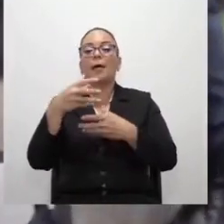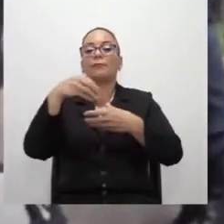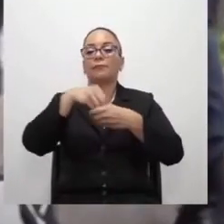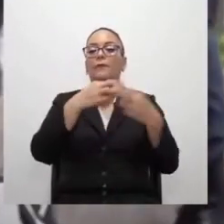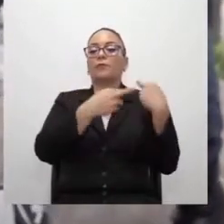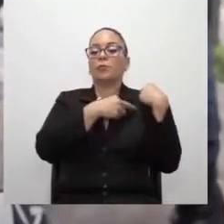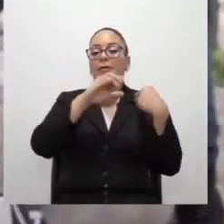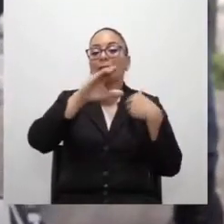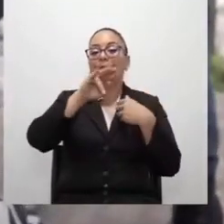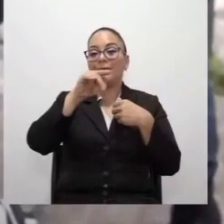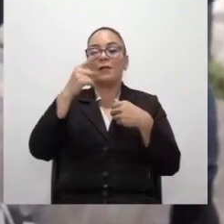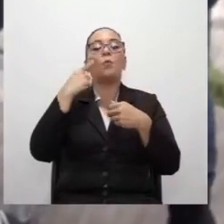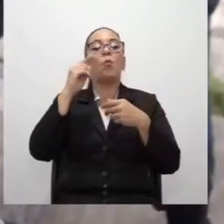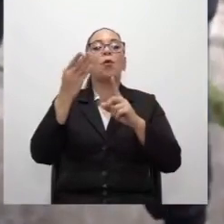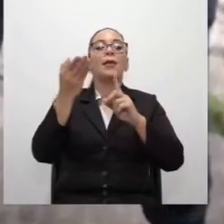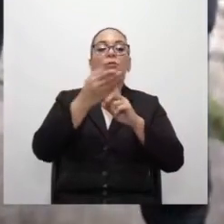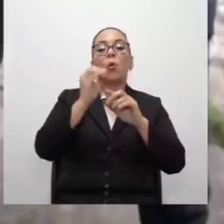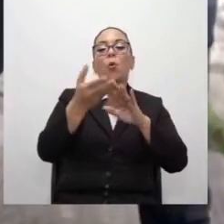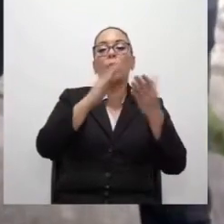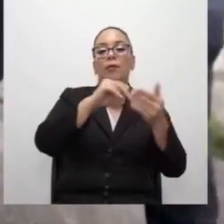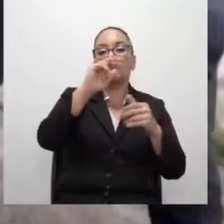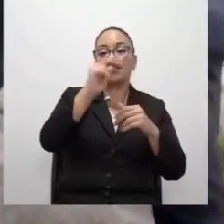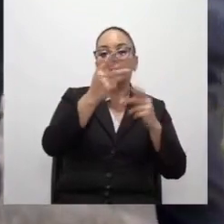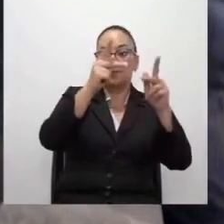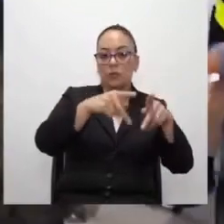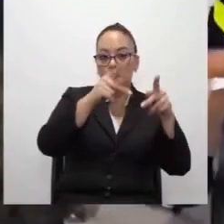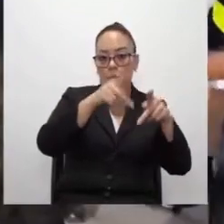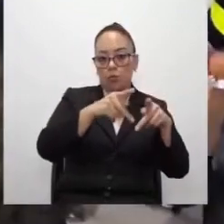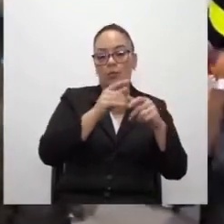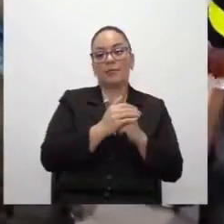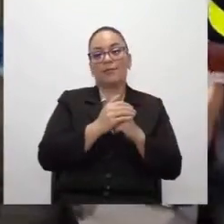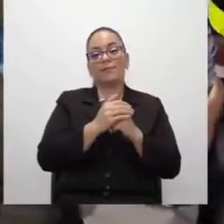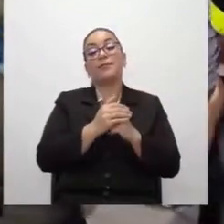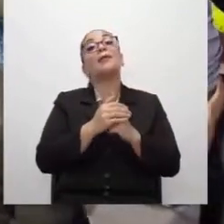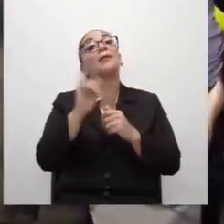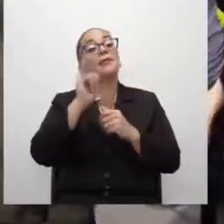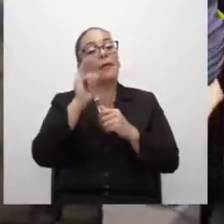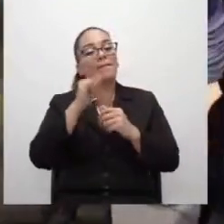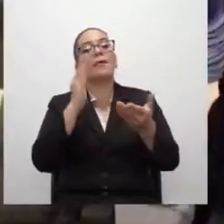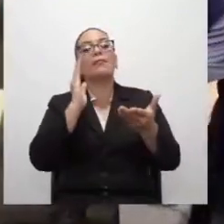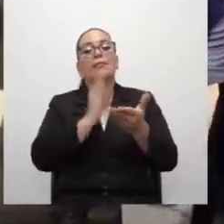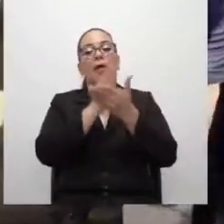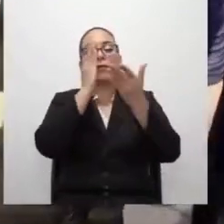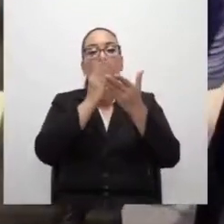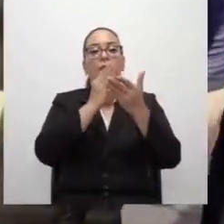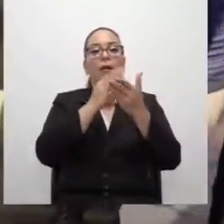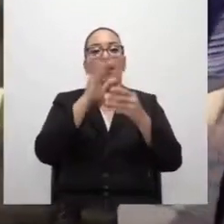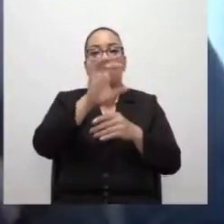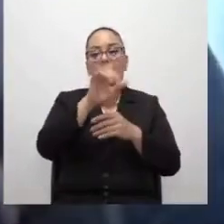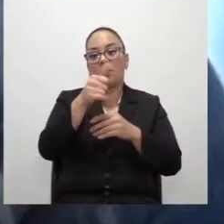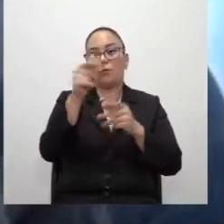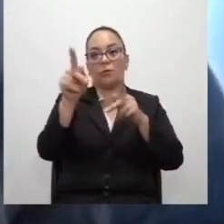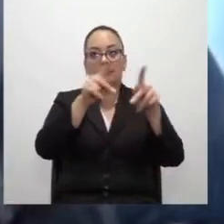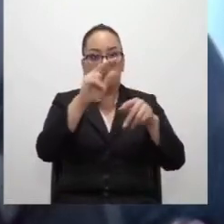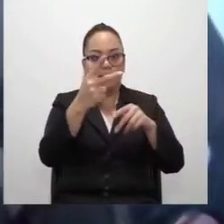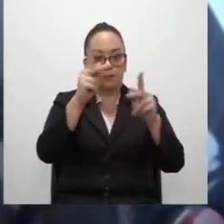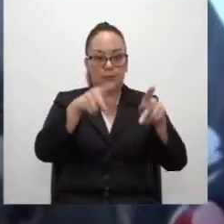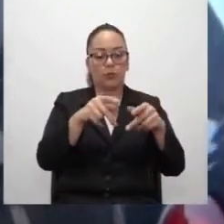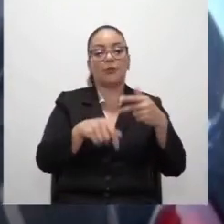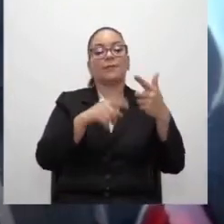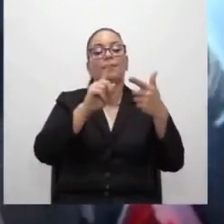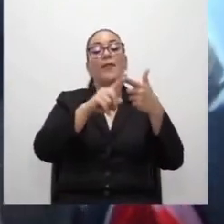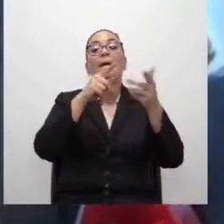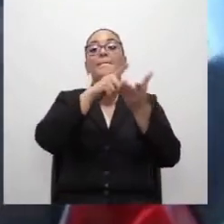civil por lesión o muerte de terceras personas y daños a la propiedad de terceros. Además, el pago de la